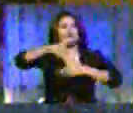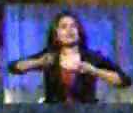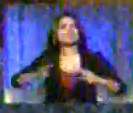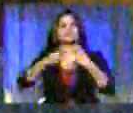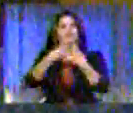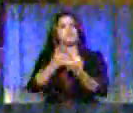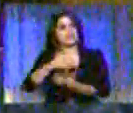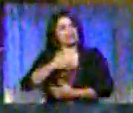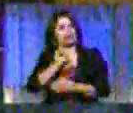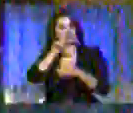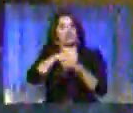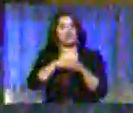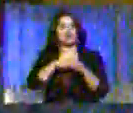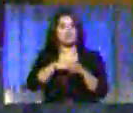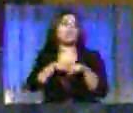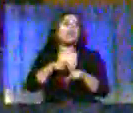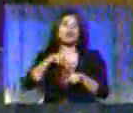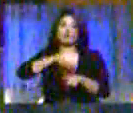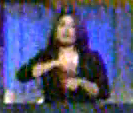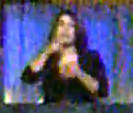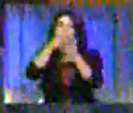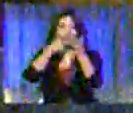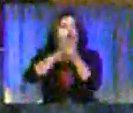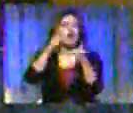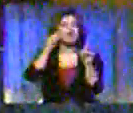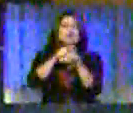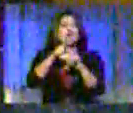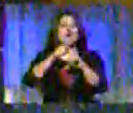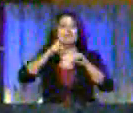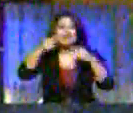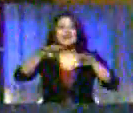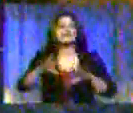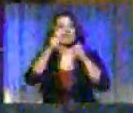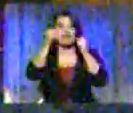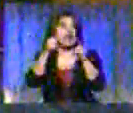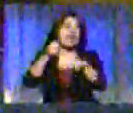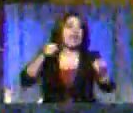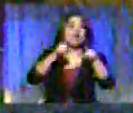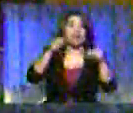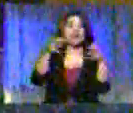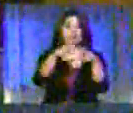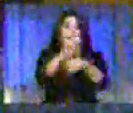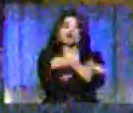derecha insensata, neoliberal, capitalista, salvaje, golpista.